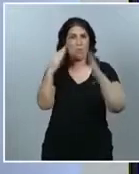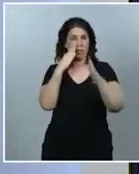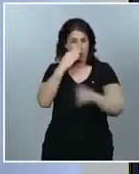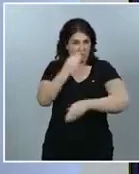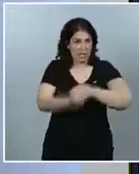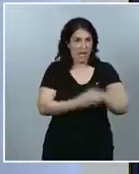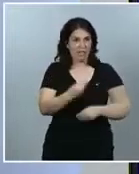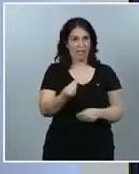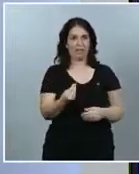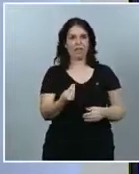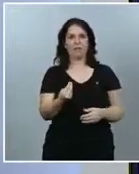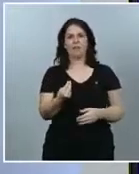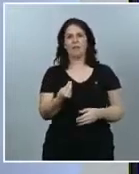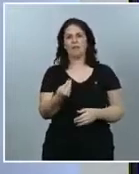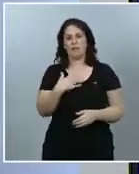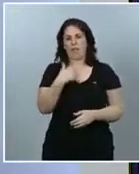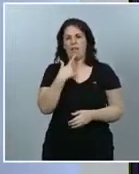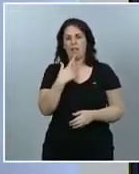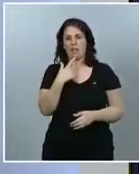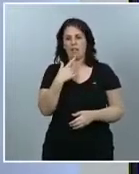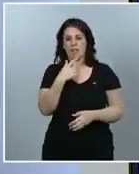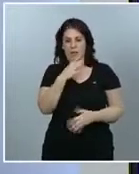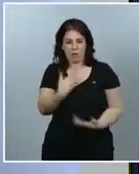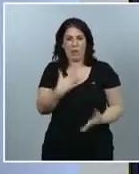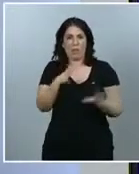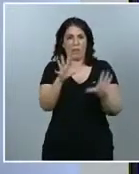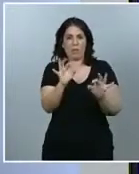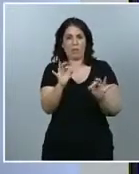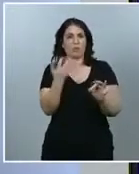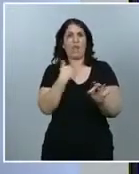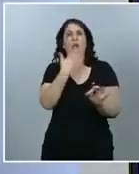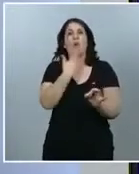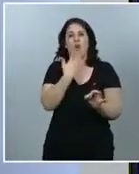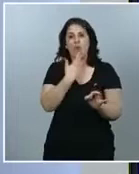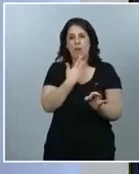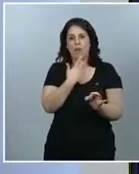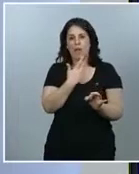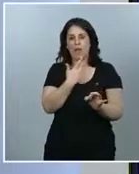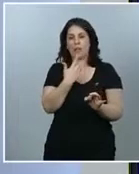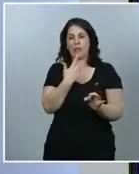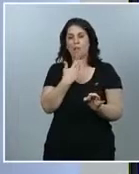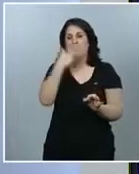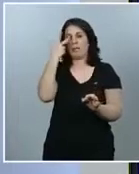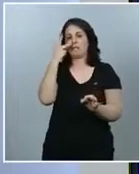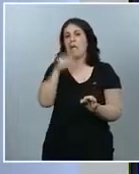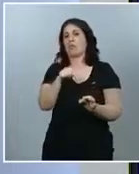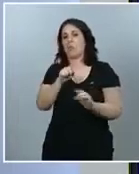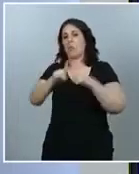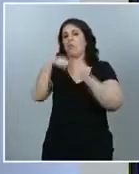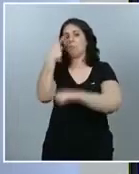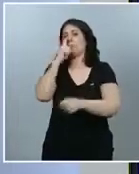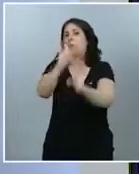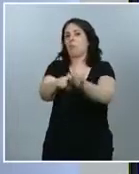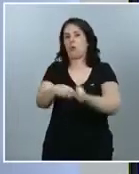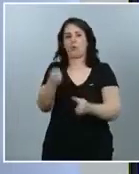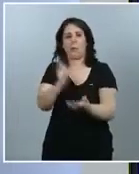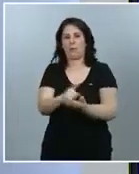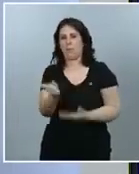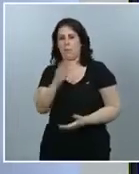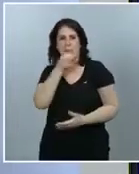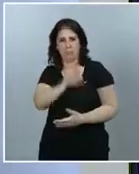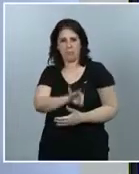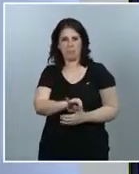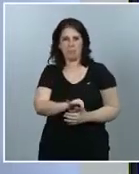podían conocer en el momento, a los diez minutos, pues que a lo mejor no estarían tan interesados en volver al estudio. Y estamos muy